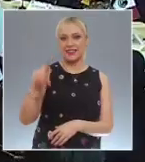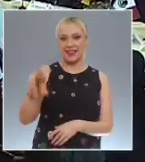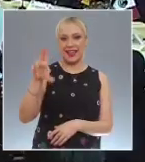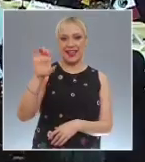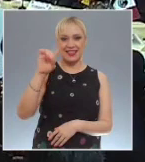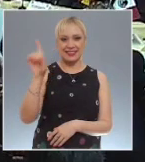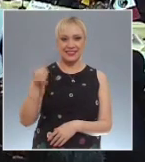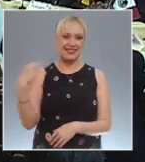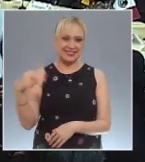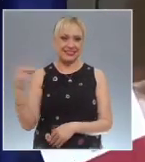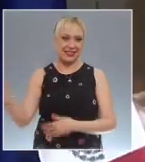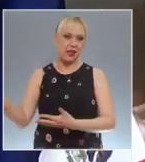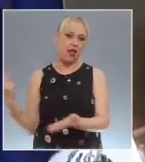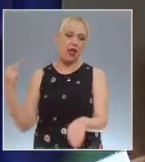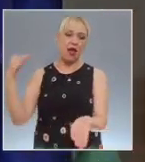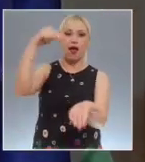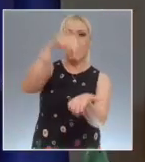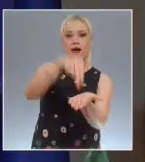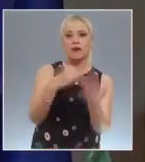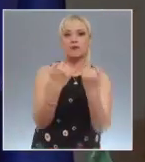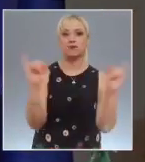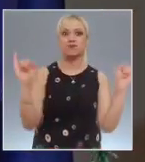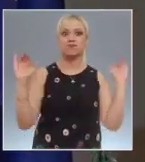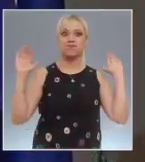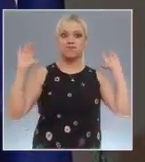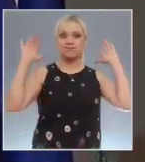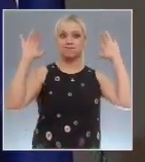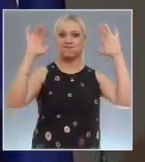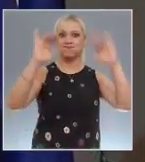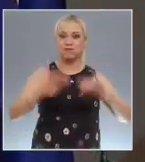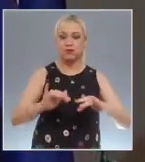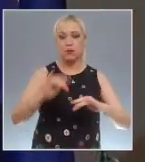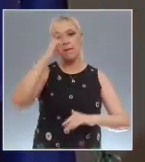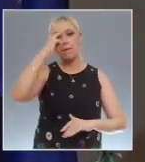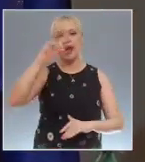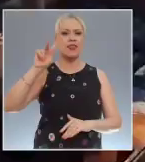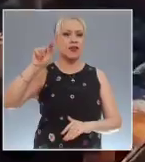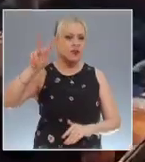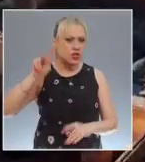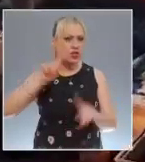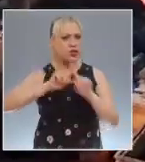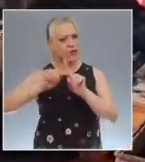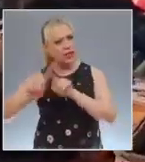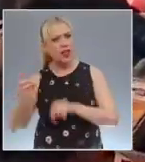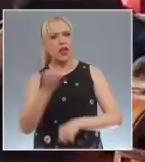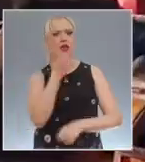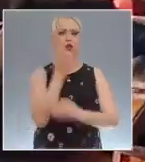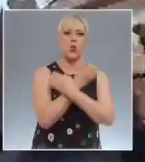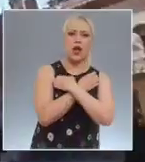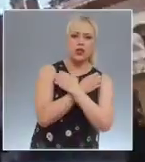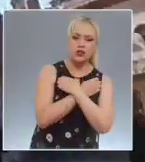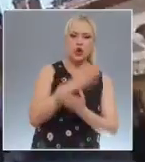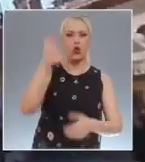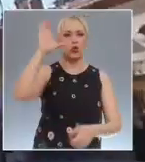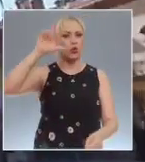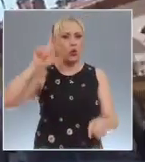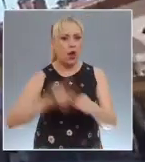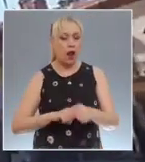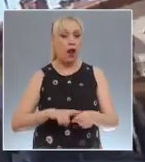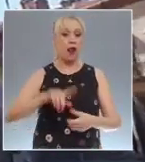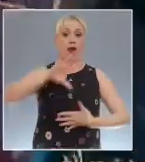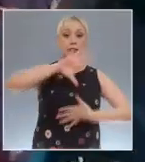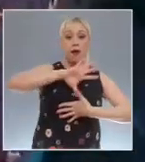organizada por la Asociación de las Televisiones Educativas y Culturales Iberoamericanas que se lleva a cabo por primera vez en México.